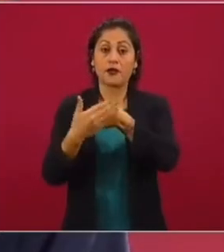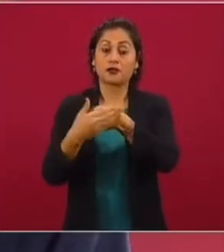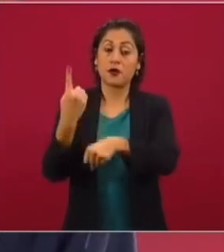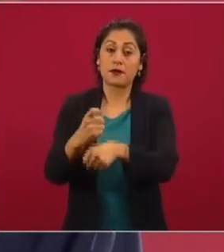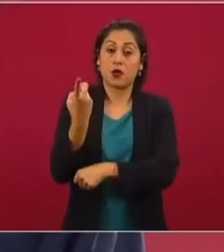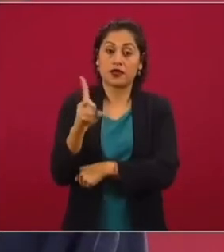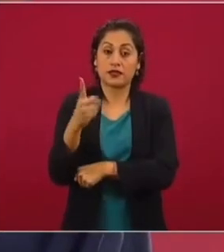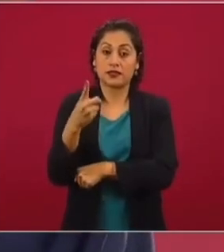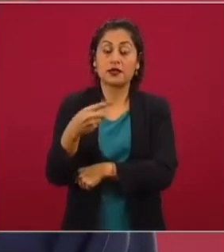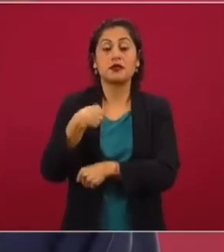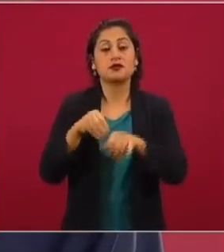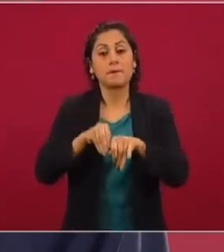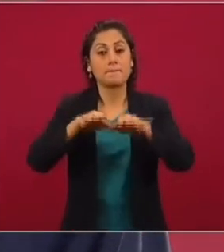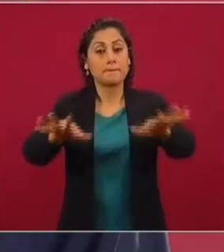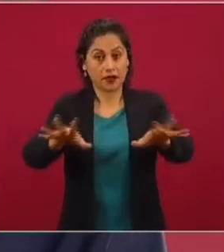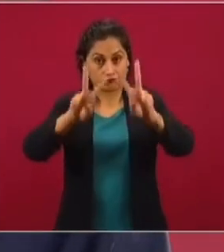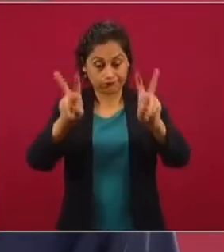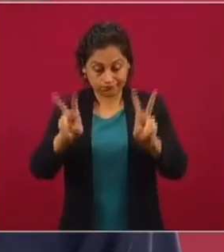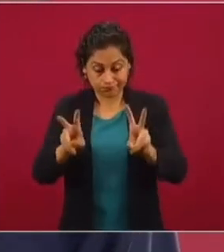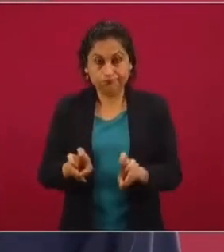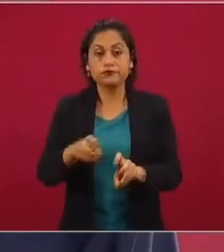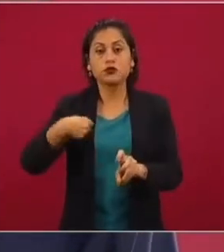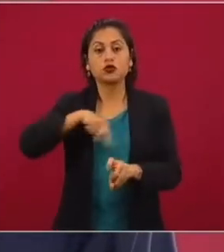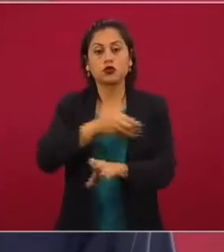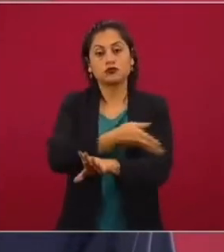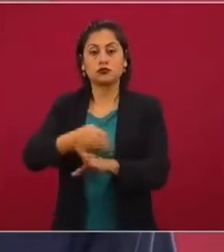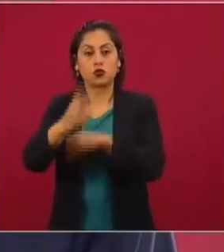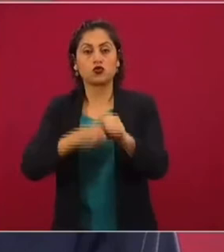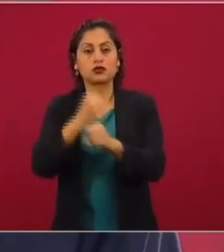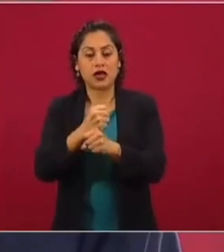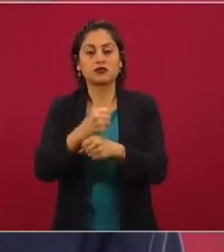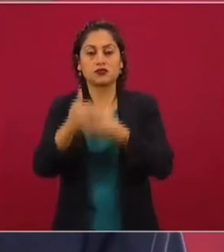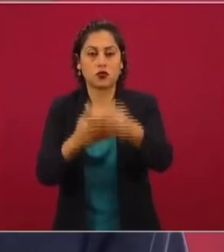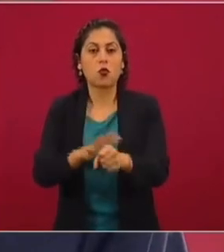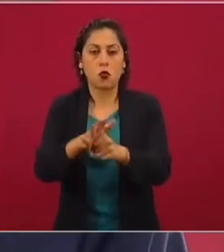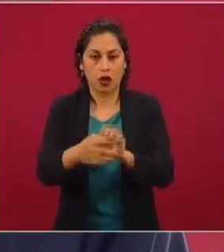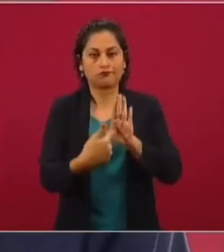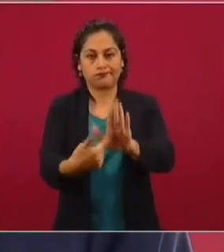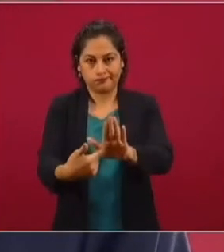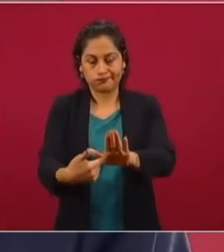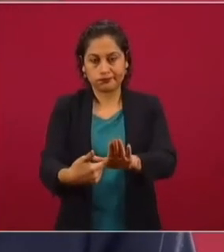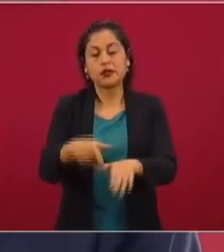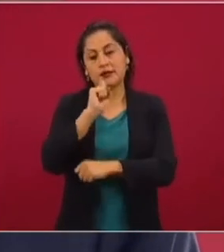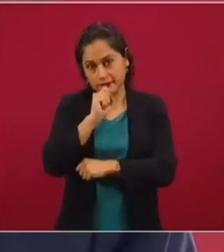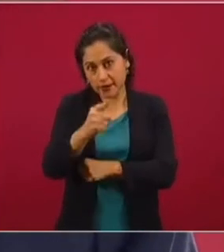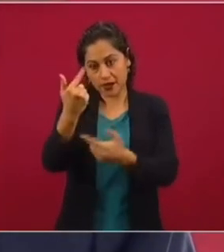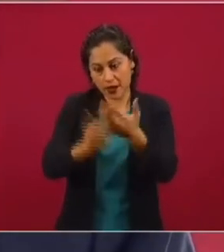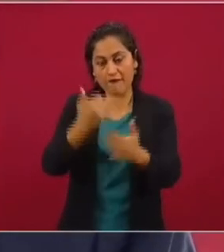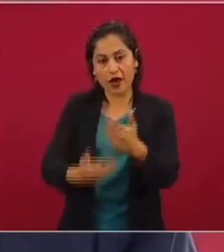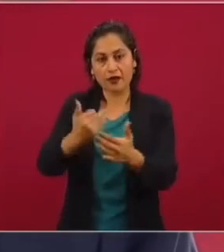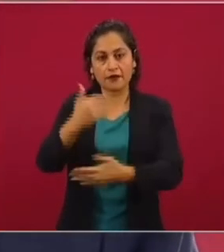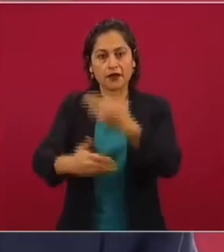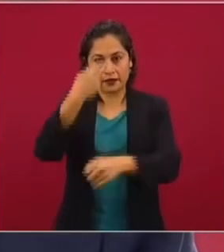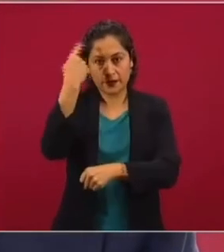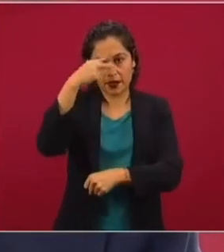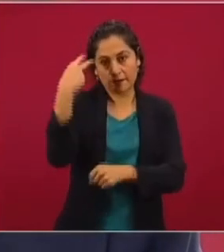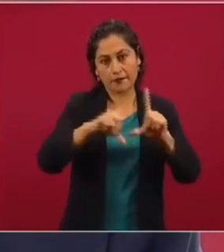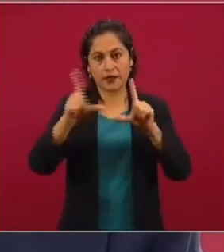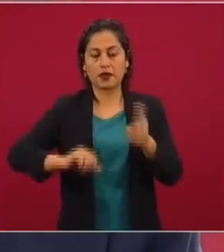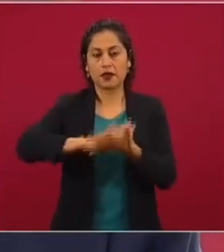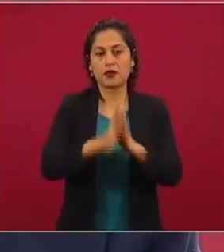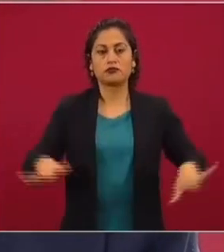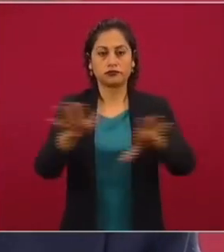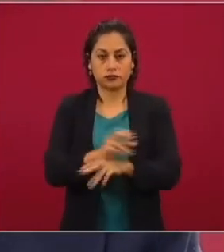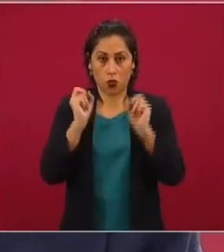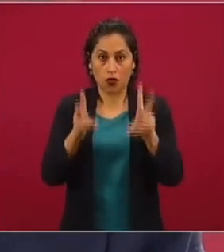diciembre y vamos a informar al pueblo de México de todo lo que se ha logrado en dos años, qué es lo que queda pendiente para seguir transformando a México. Muy bien,